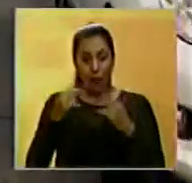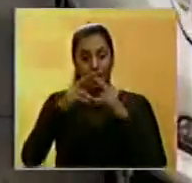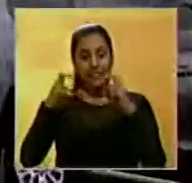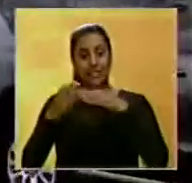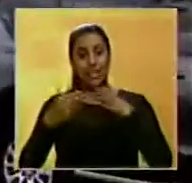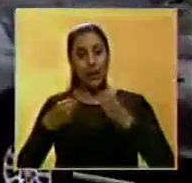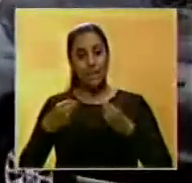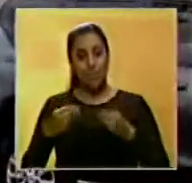el Ministerio Público.